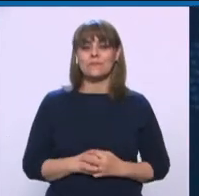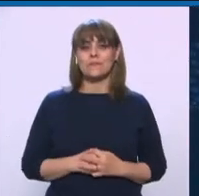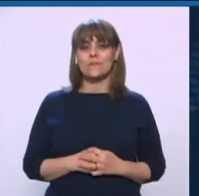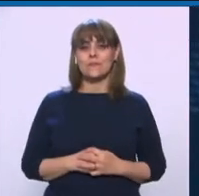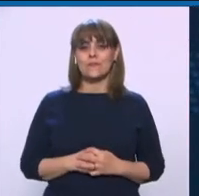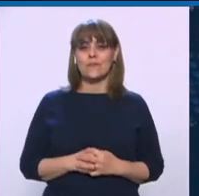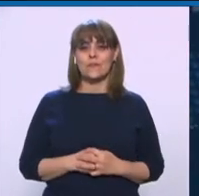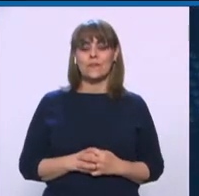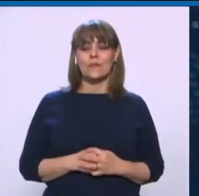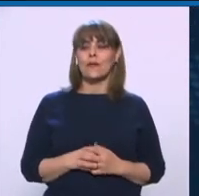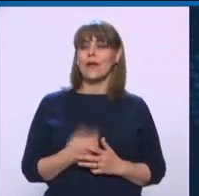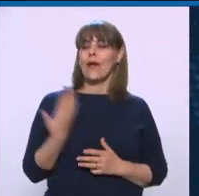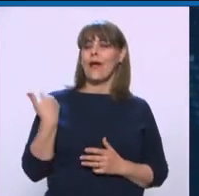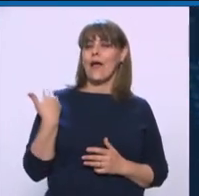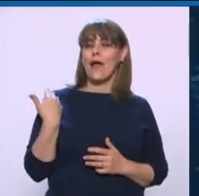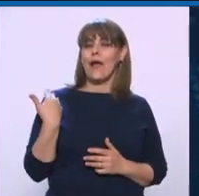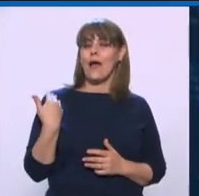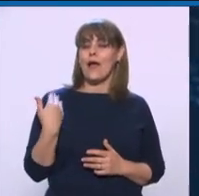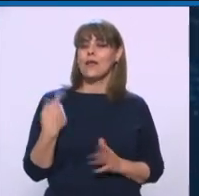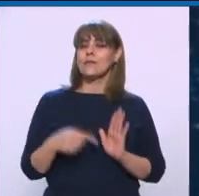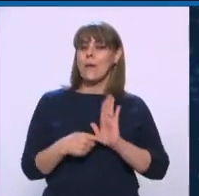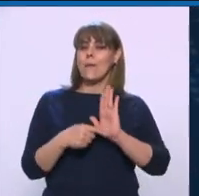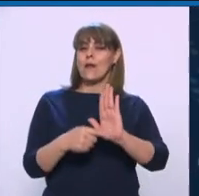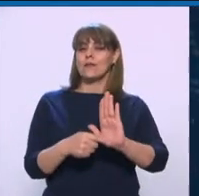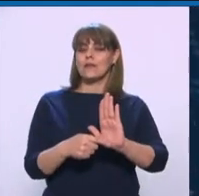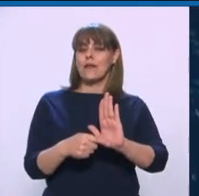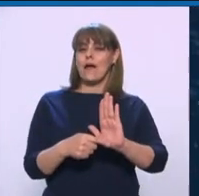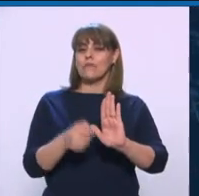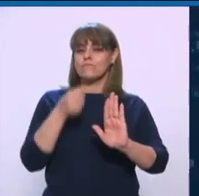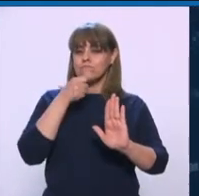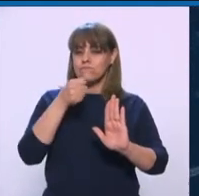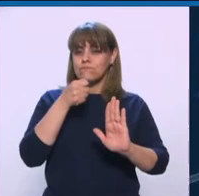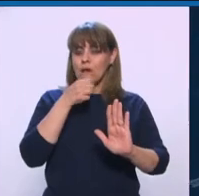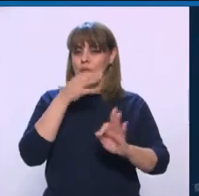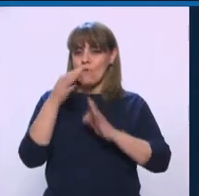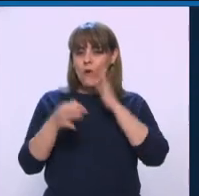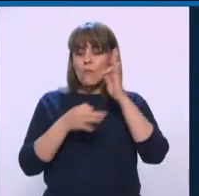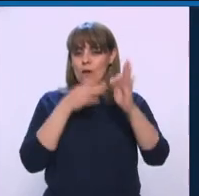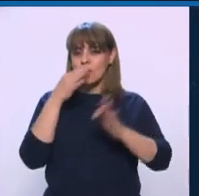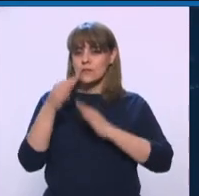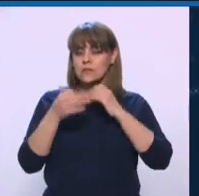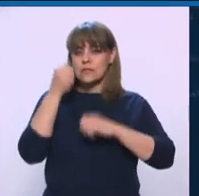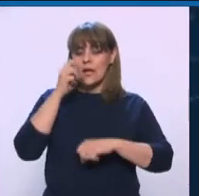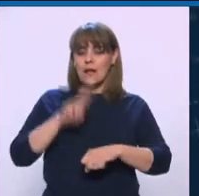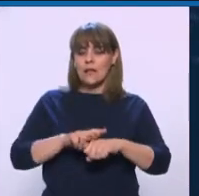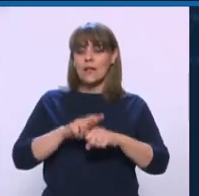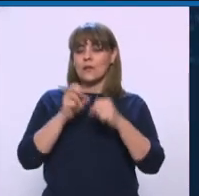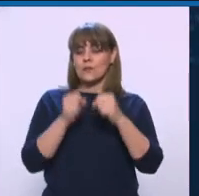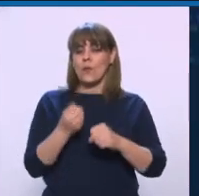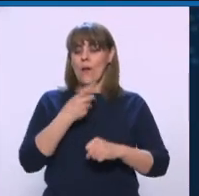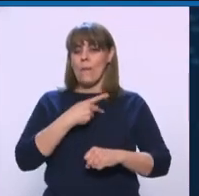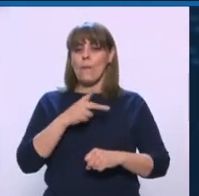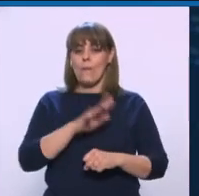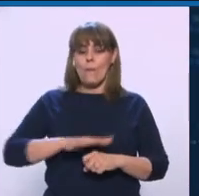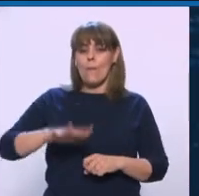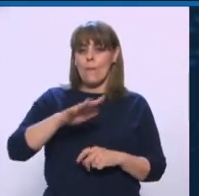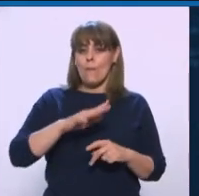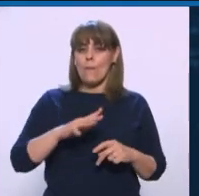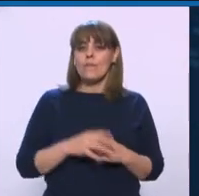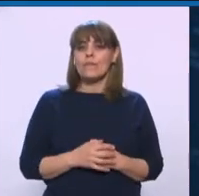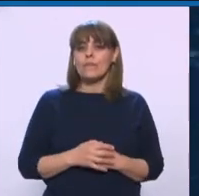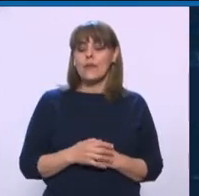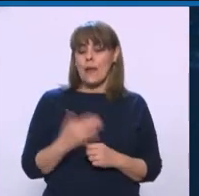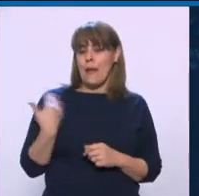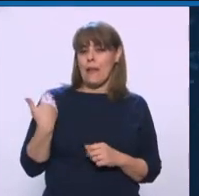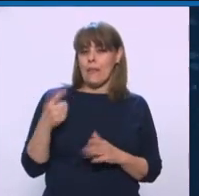el otro día hubo la presentación del reporte del Secretario Ejecutivo de Seguridad Pública del último mes, como